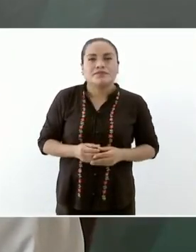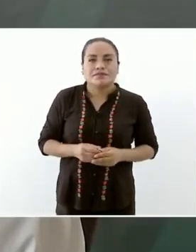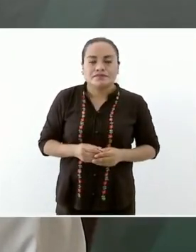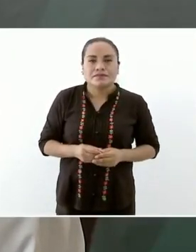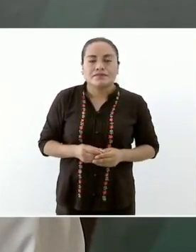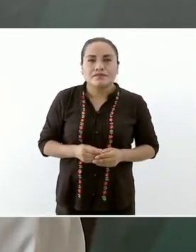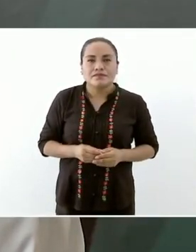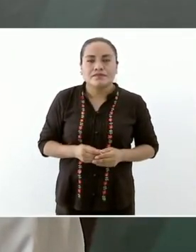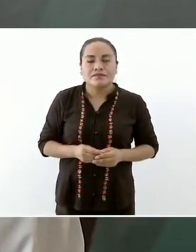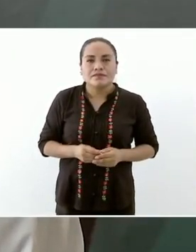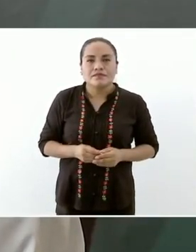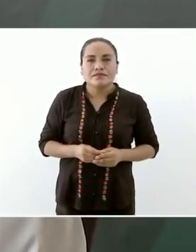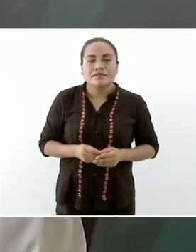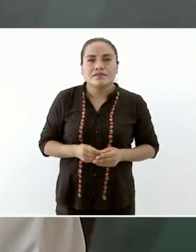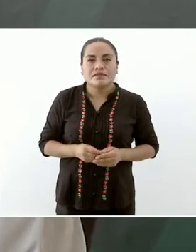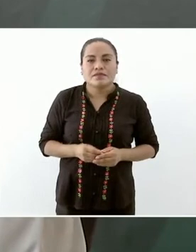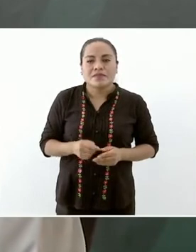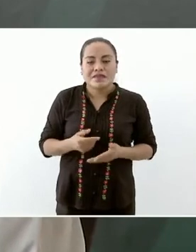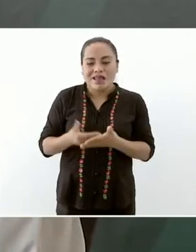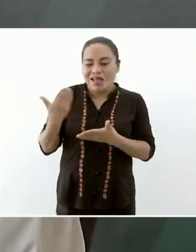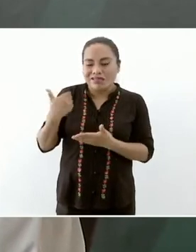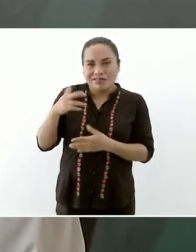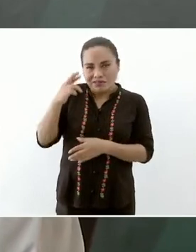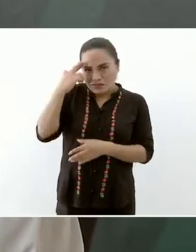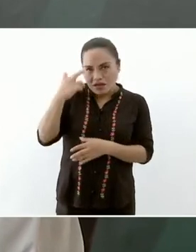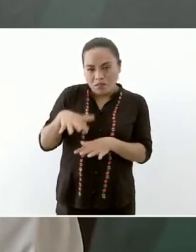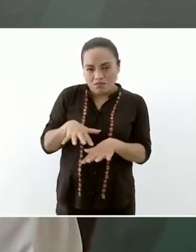producto del temblor